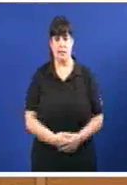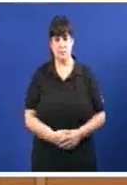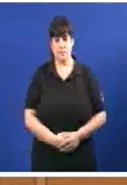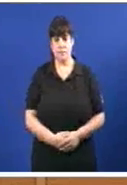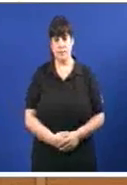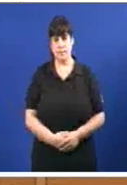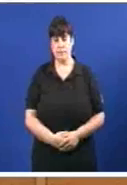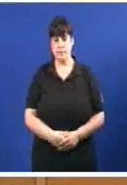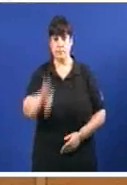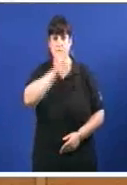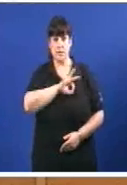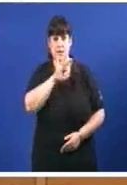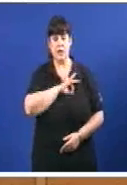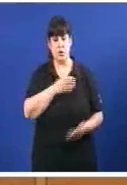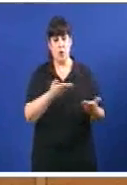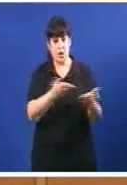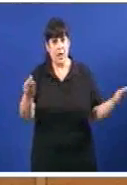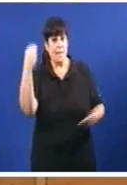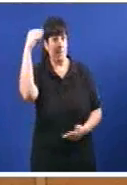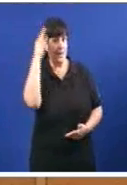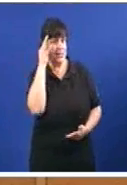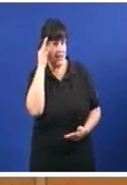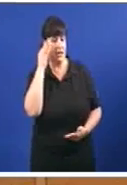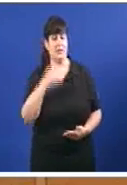Señoría Señoría Señora presidenta Coavenia